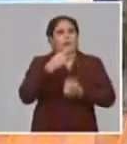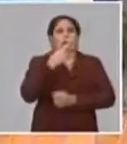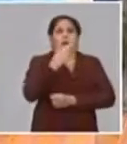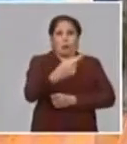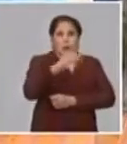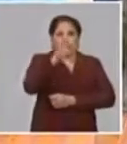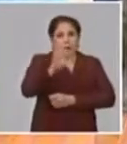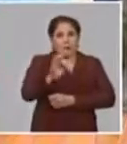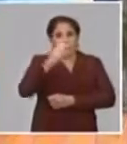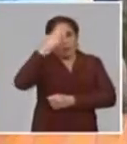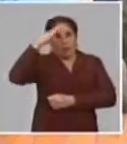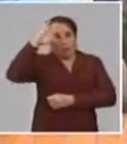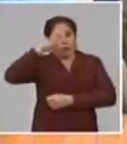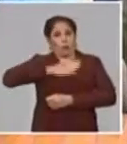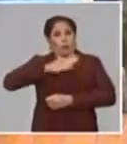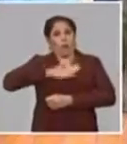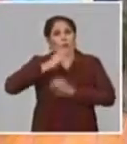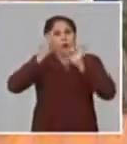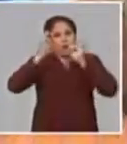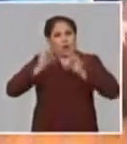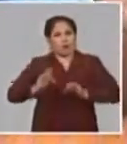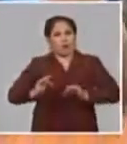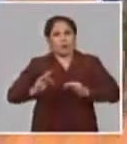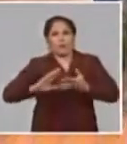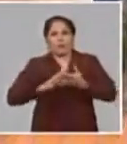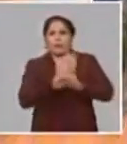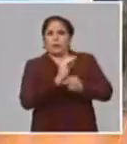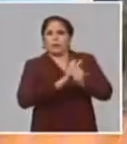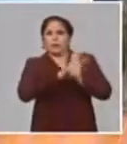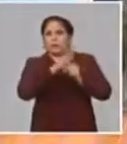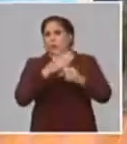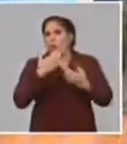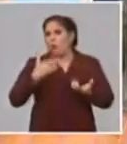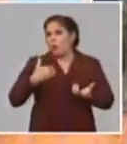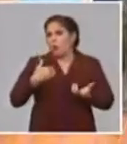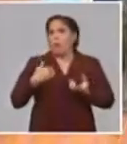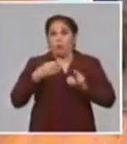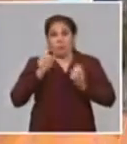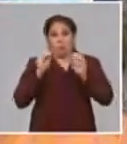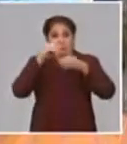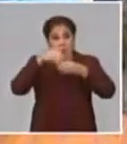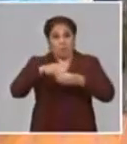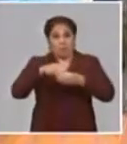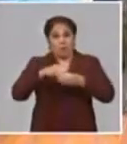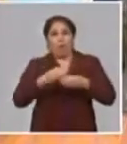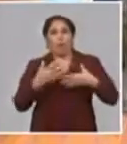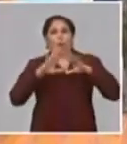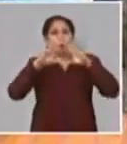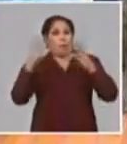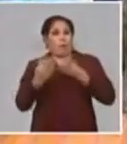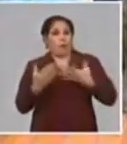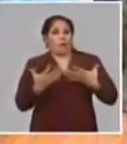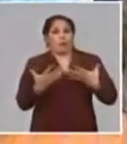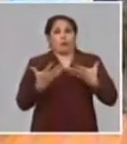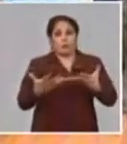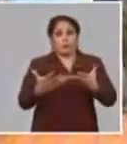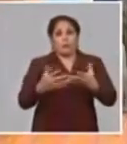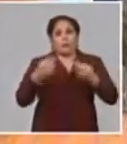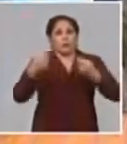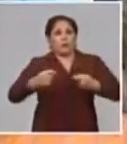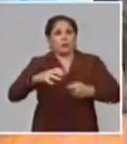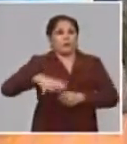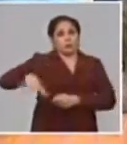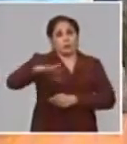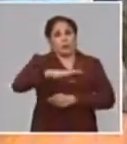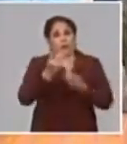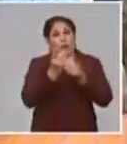en Cuba para poder enfrentar esta pandemia. ¿Cómo logramos incorporar en esa vocación humanista, en esa justicia social y en esa